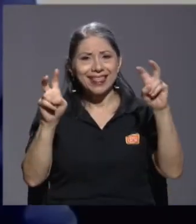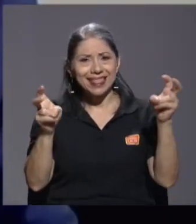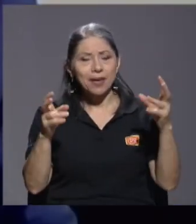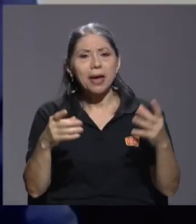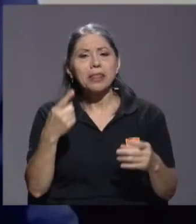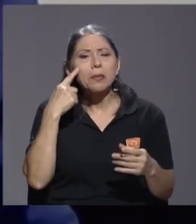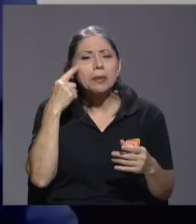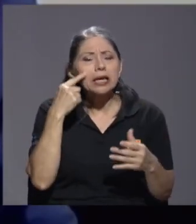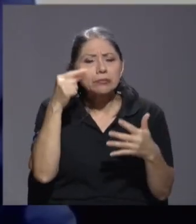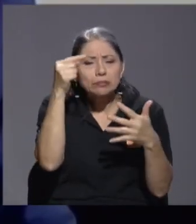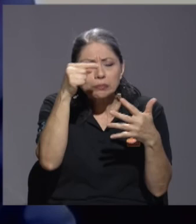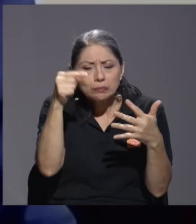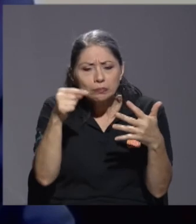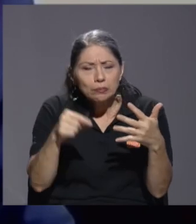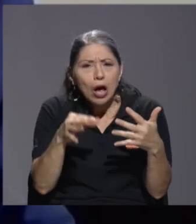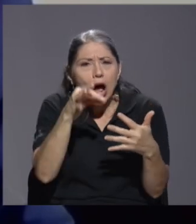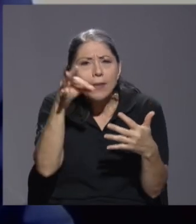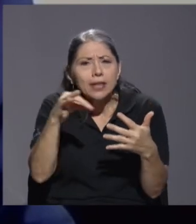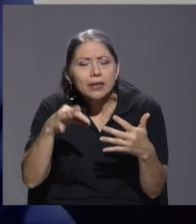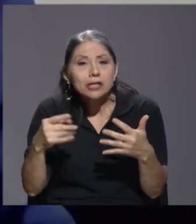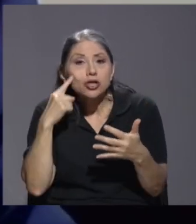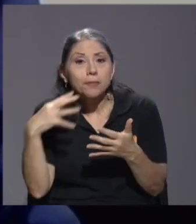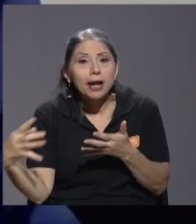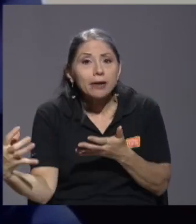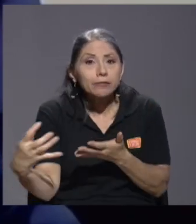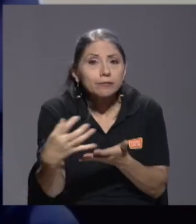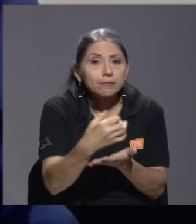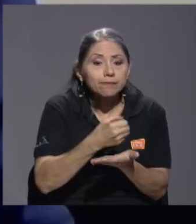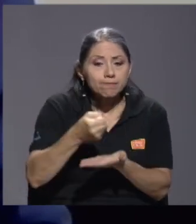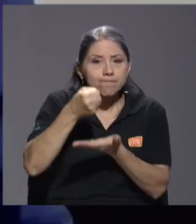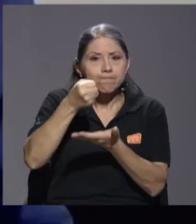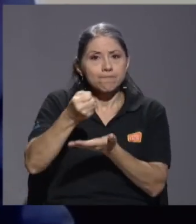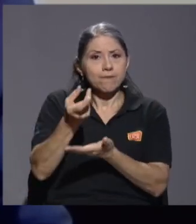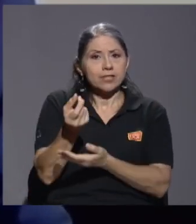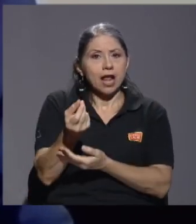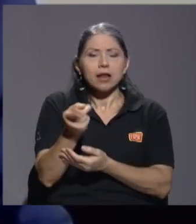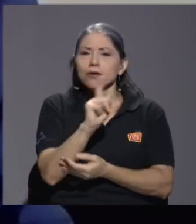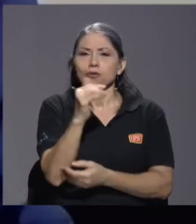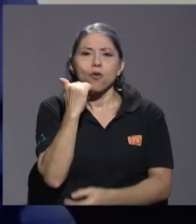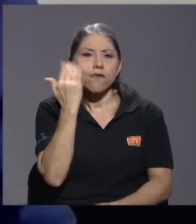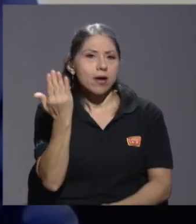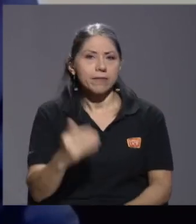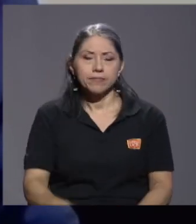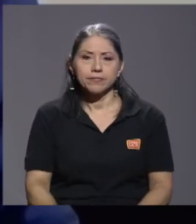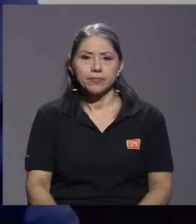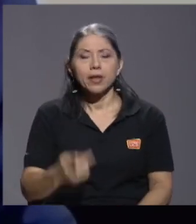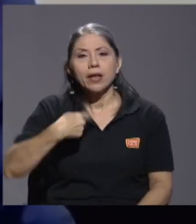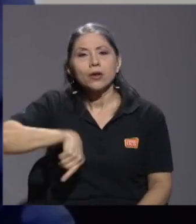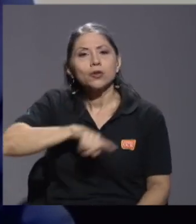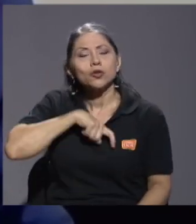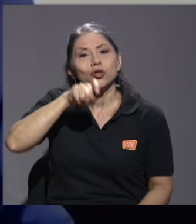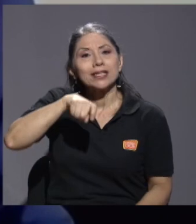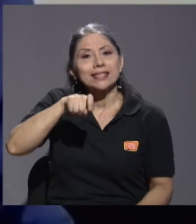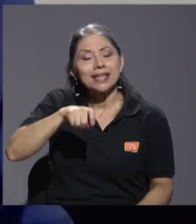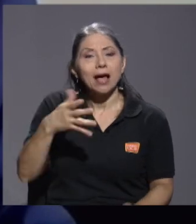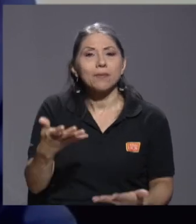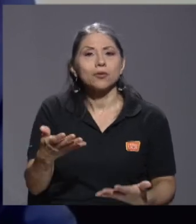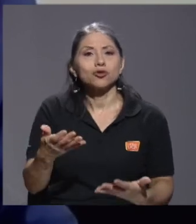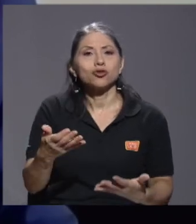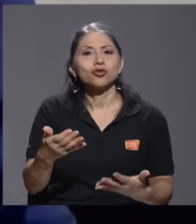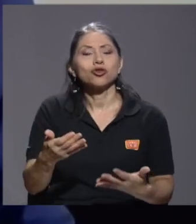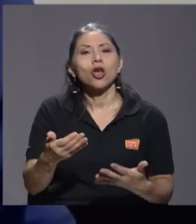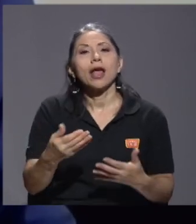buscar alternativas de recaudación fiscal no es un tema sencillo porque necesitamos combinar como decíamos